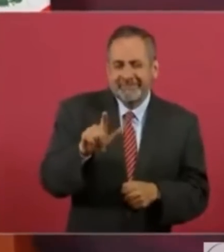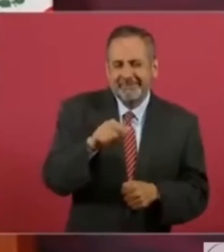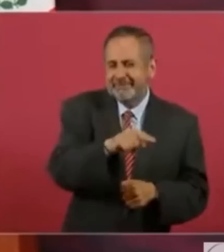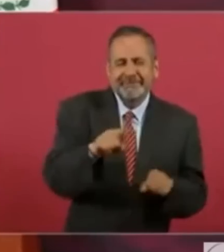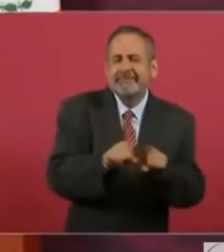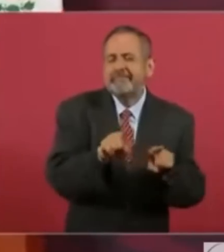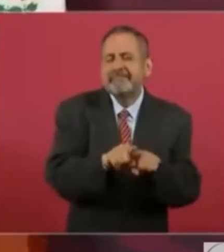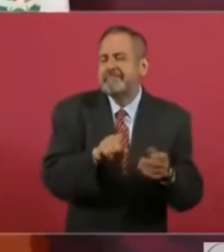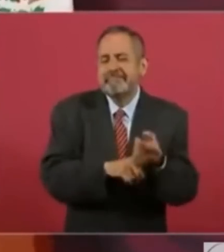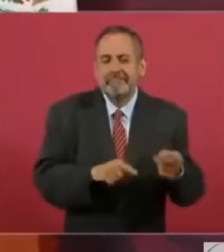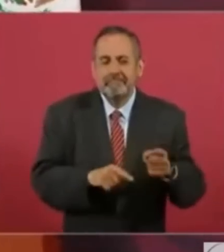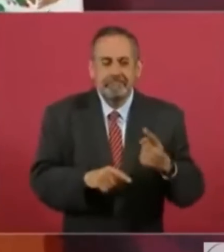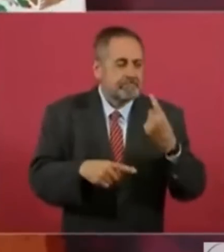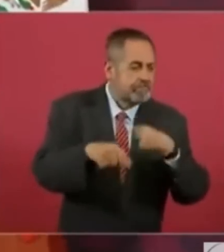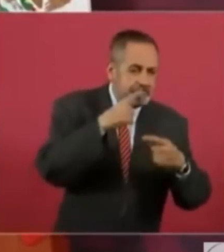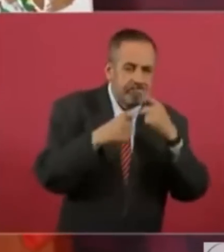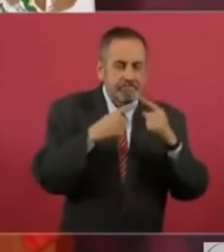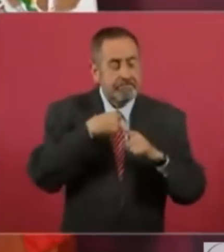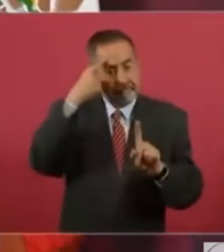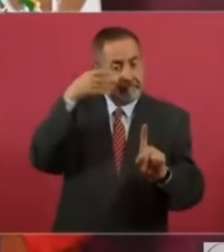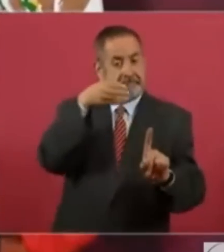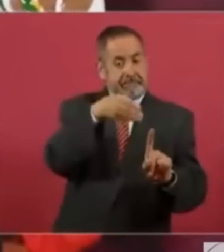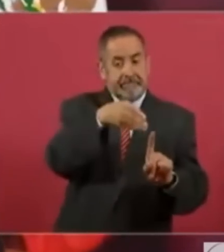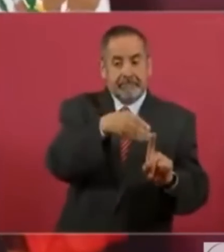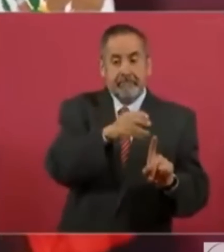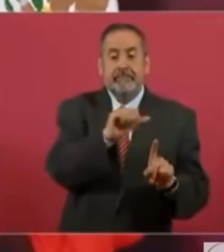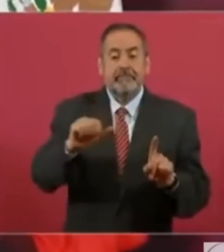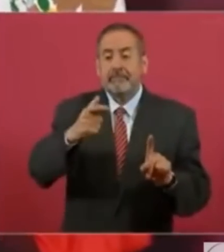originalmente estaban pensando en Xochitl para la ciudad,